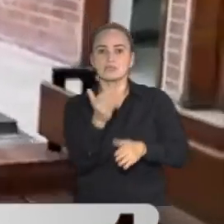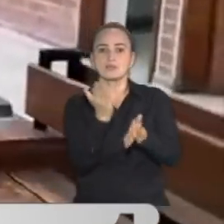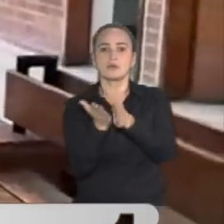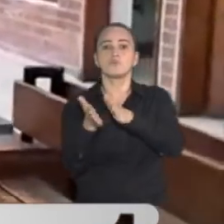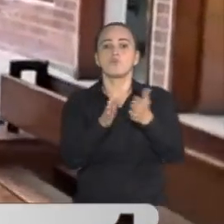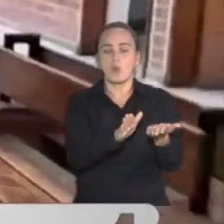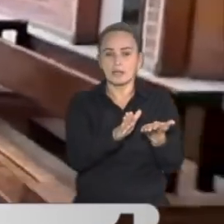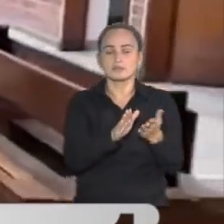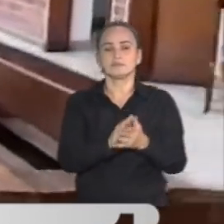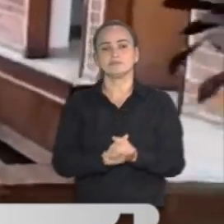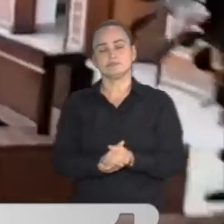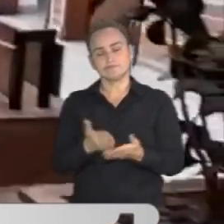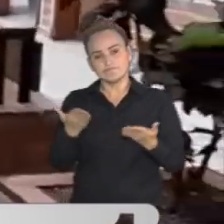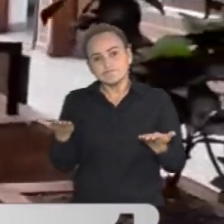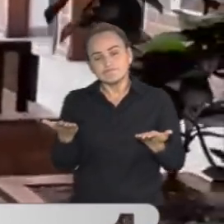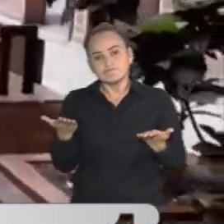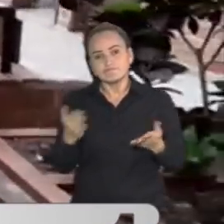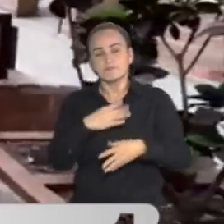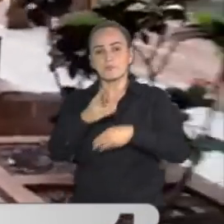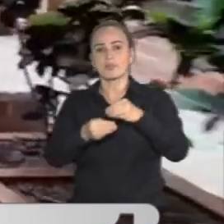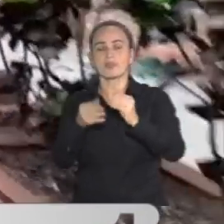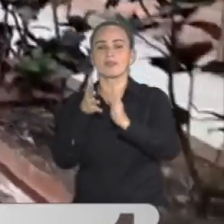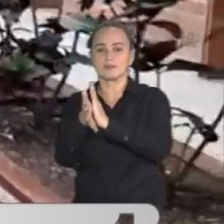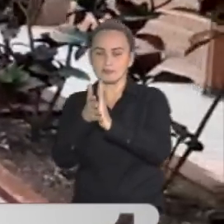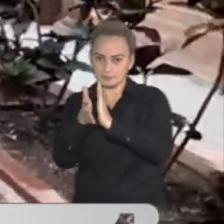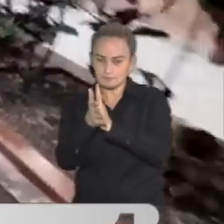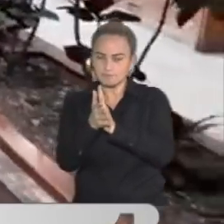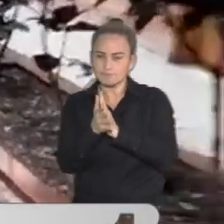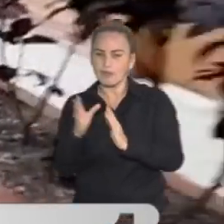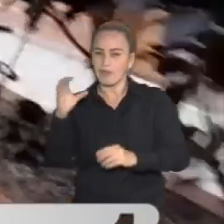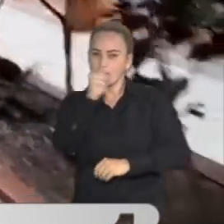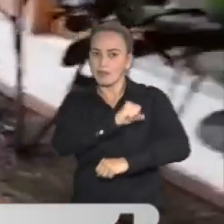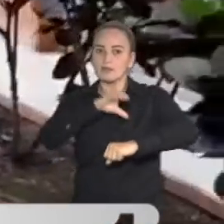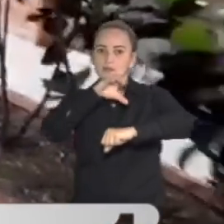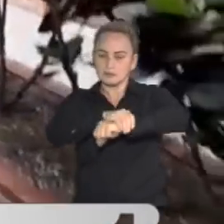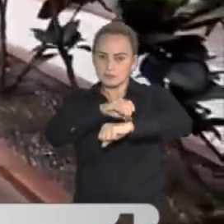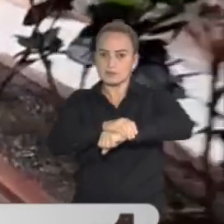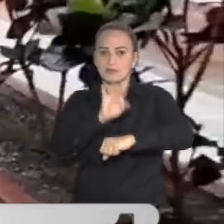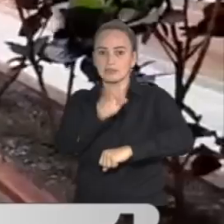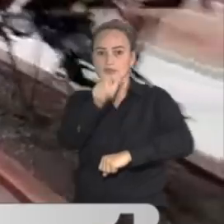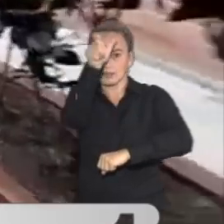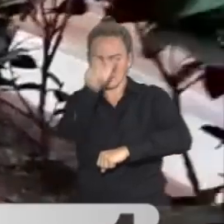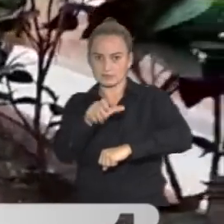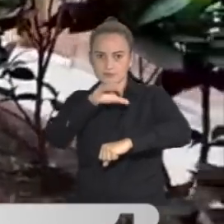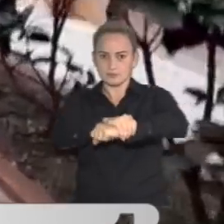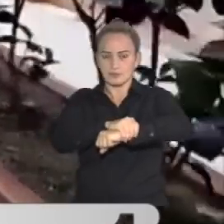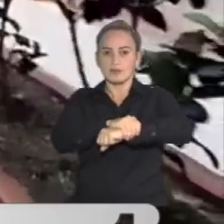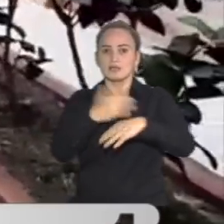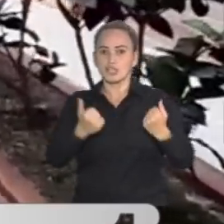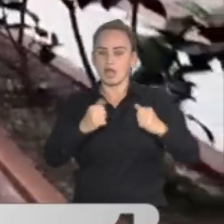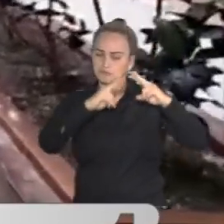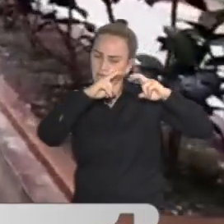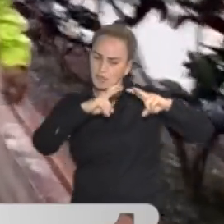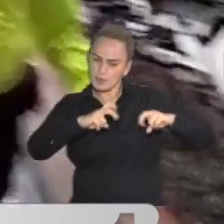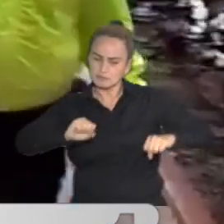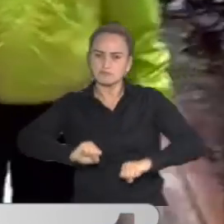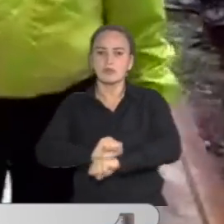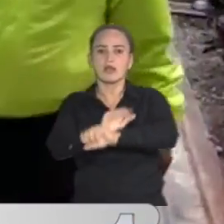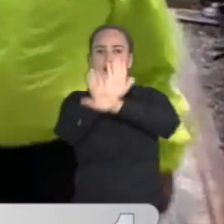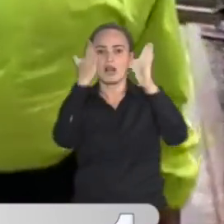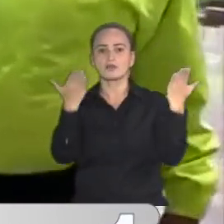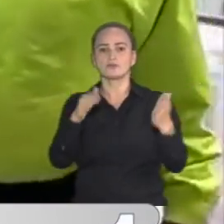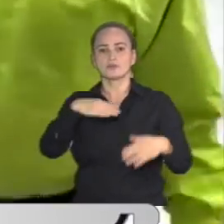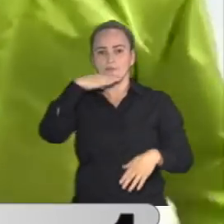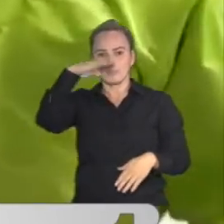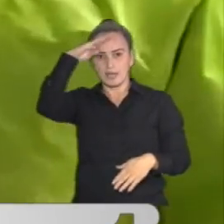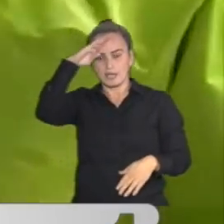las cuales esta persona murió. Por otro lado, también lograron capturar a otras tres personas, logrando el esclarecimiento de nueve personas aquí